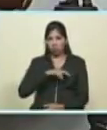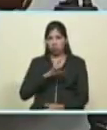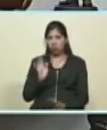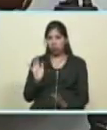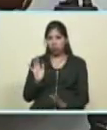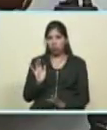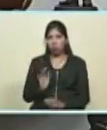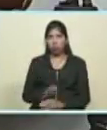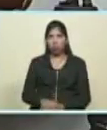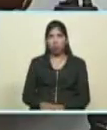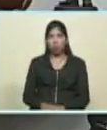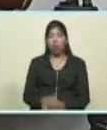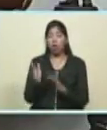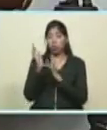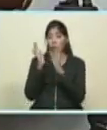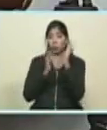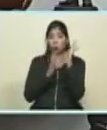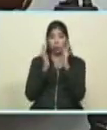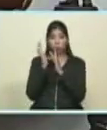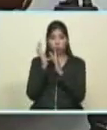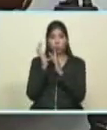cristiano de Jesucristo